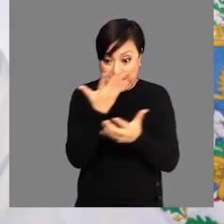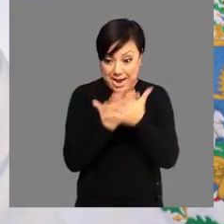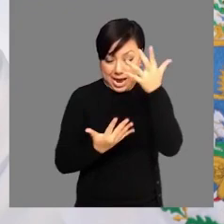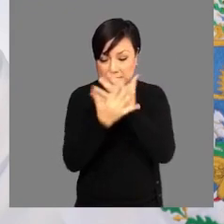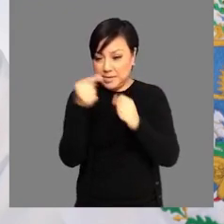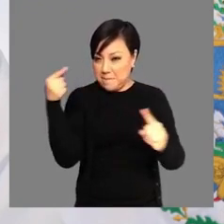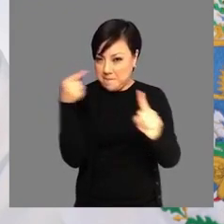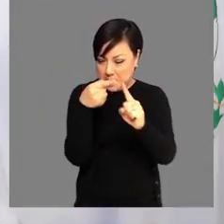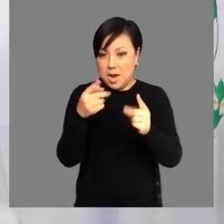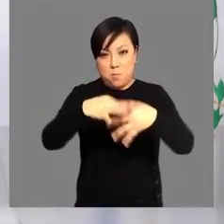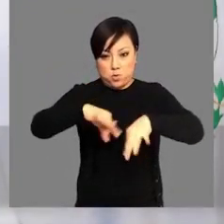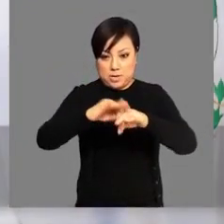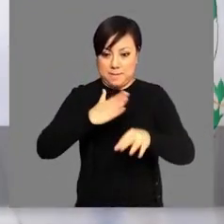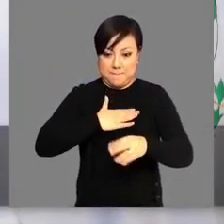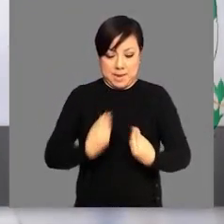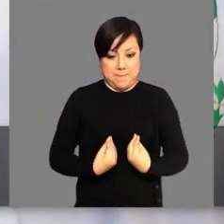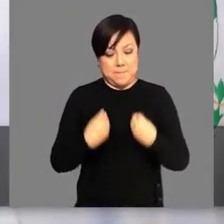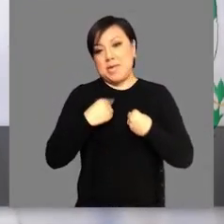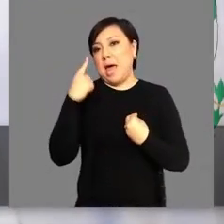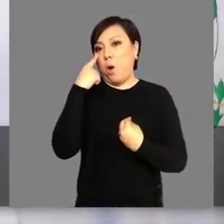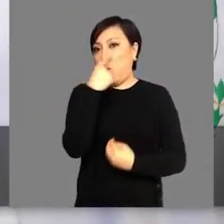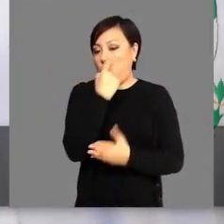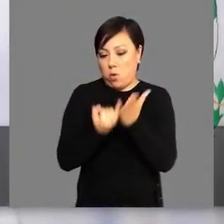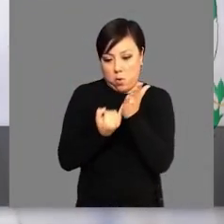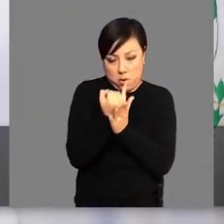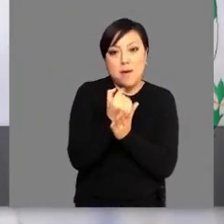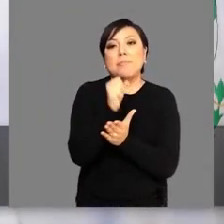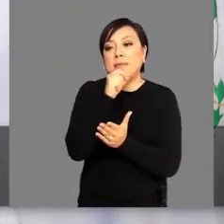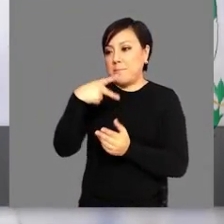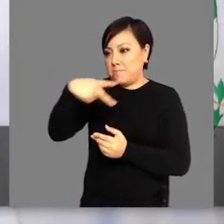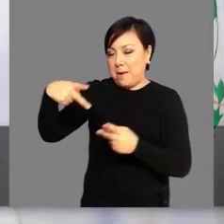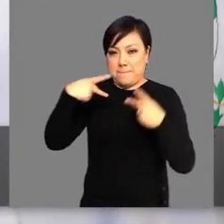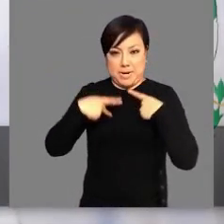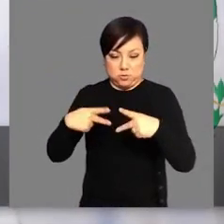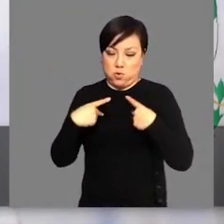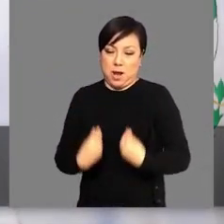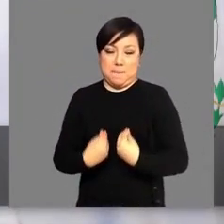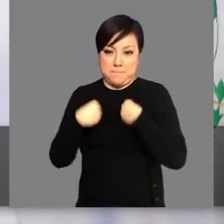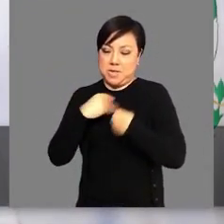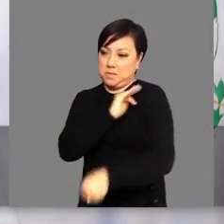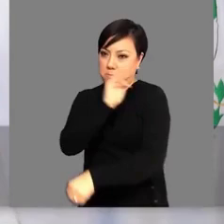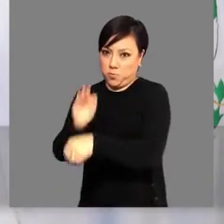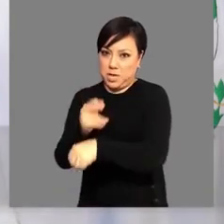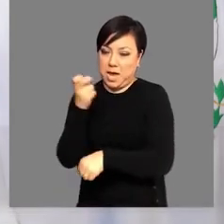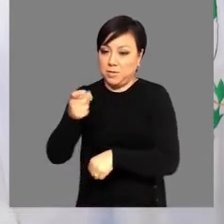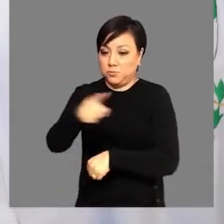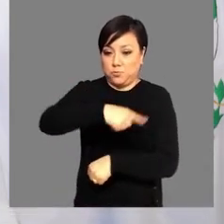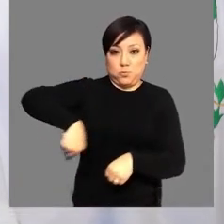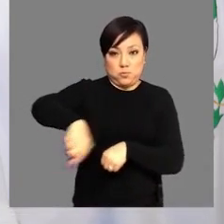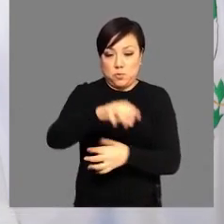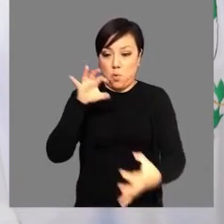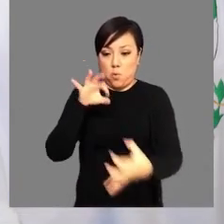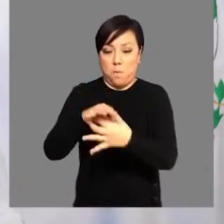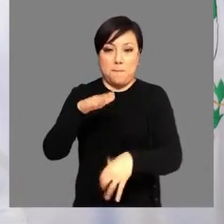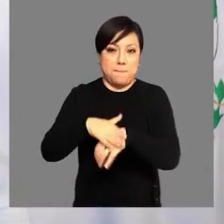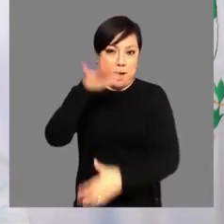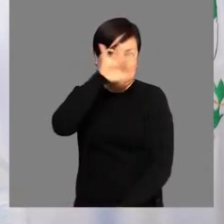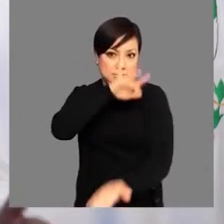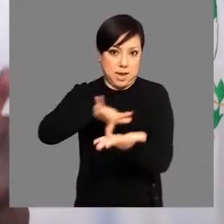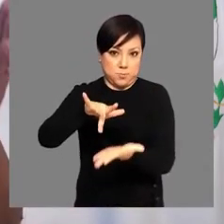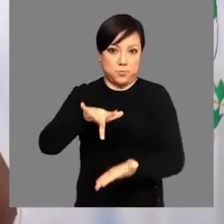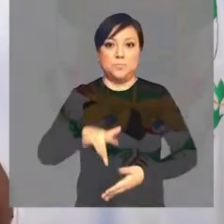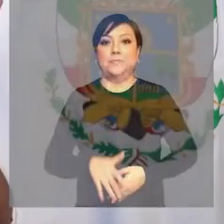especie humana. Enfócate en lo que está en tus manos, decide sobre tu propia vida y sé responsable con las vidas de los demás.